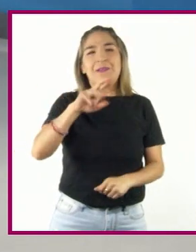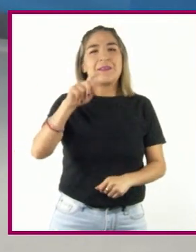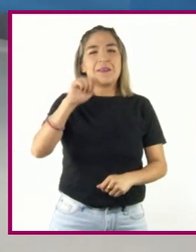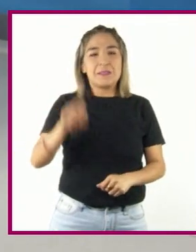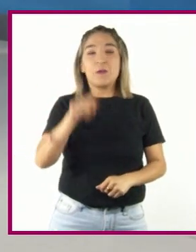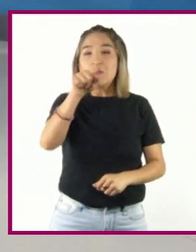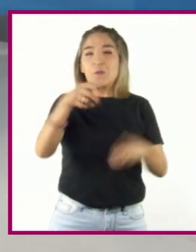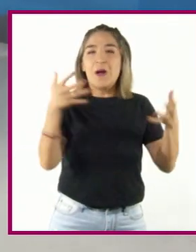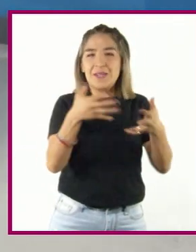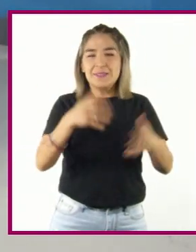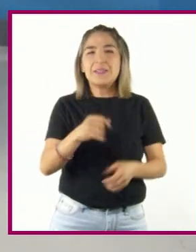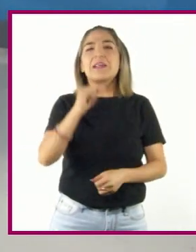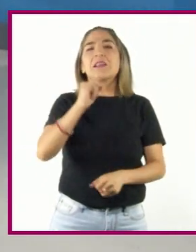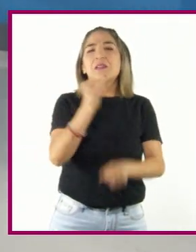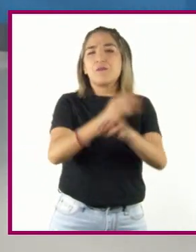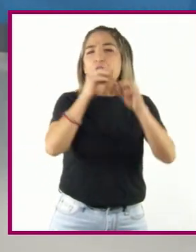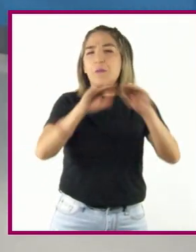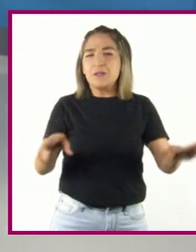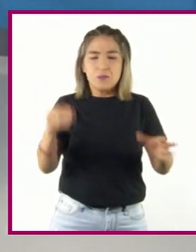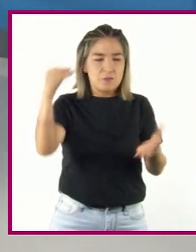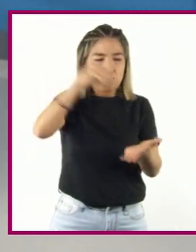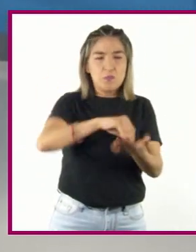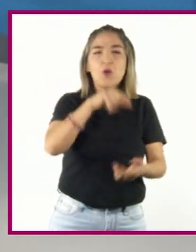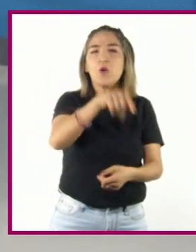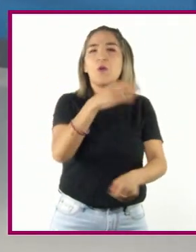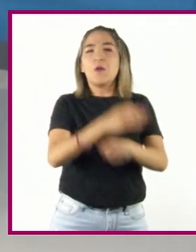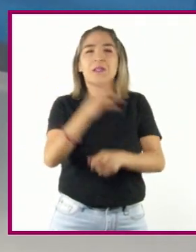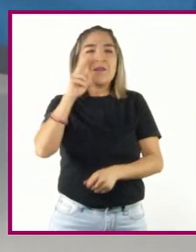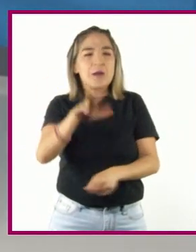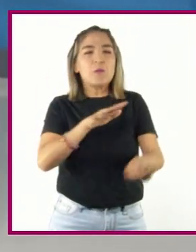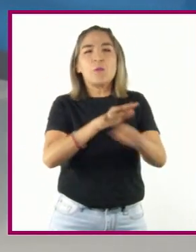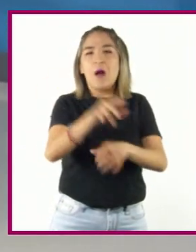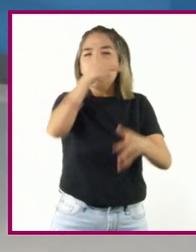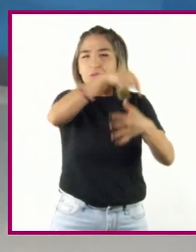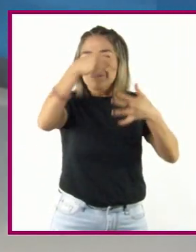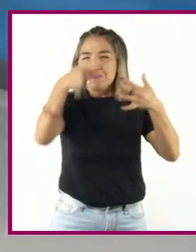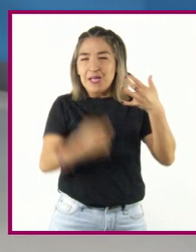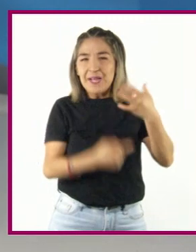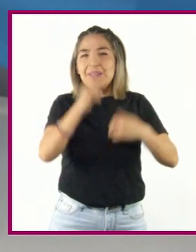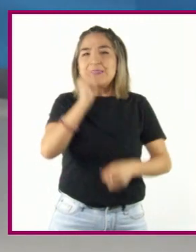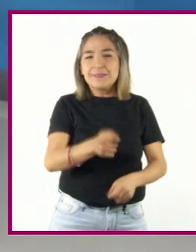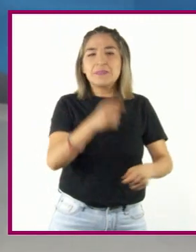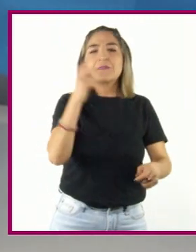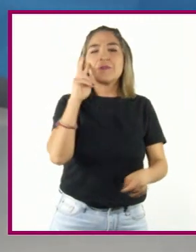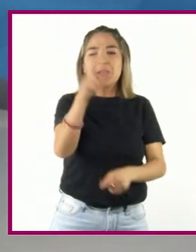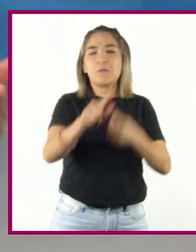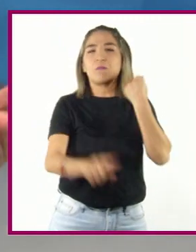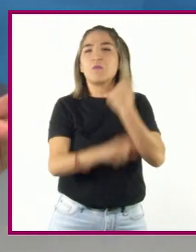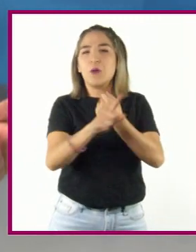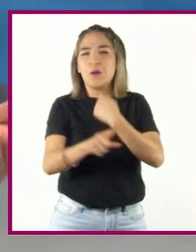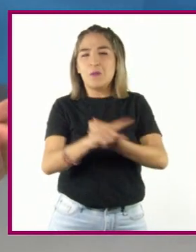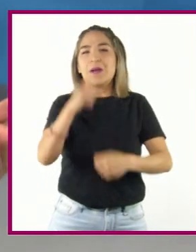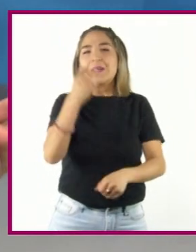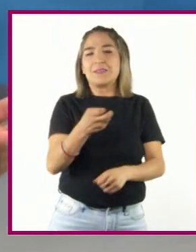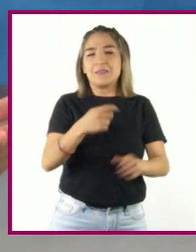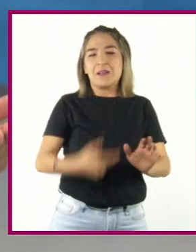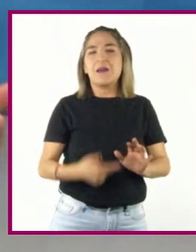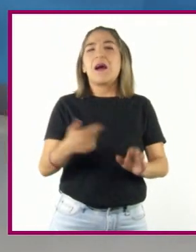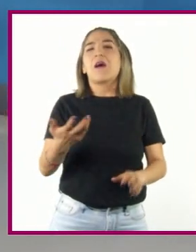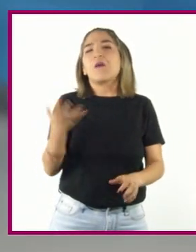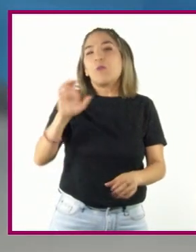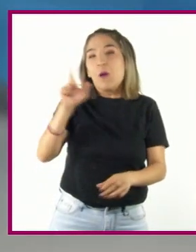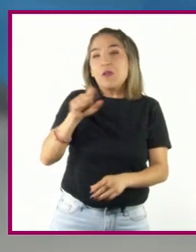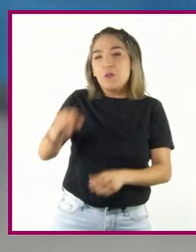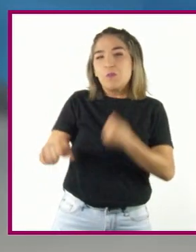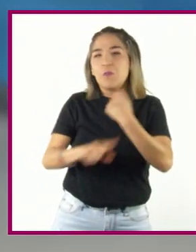Realicen una infografía en la que identifiquen los rasgos que caracterizan cada uno de los siguientes conflictos que se dan al interior de un